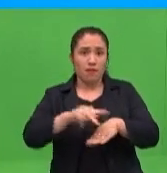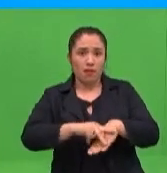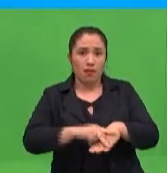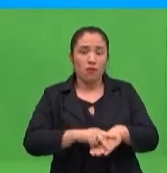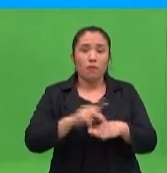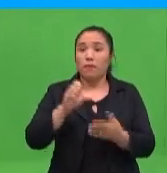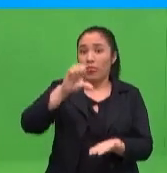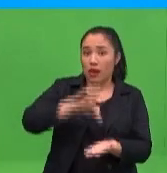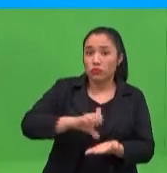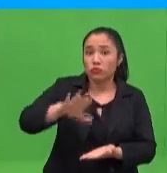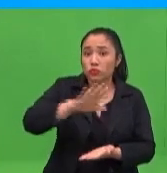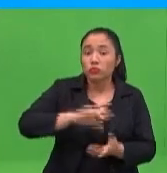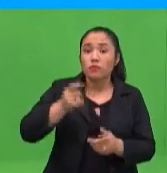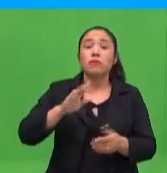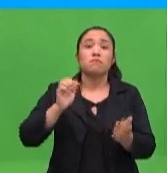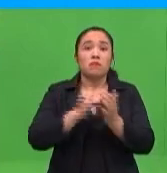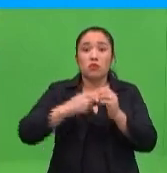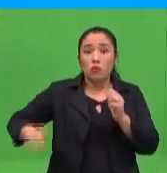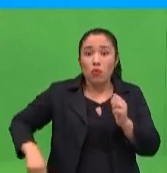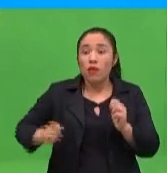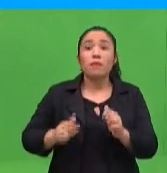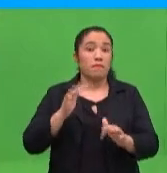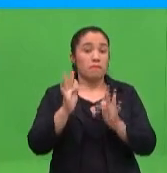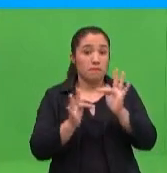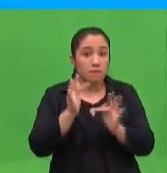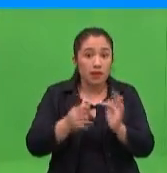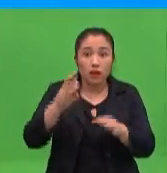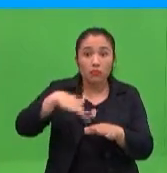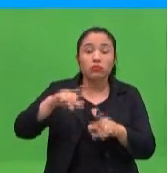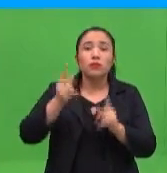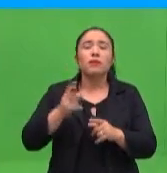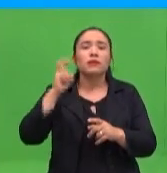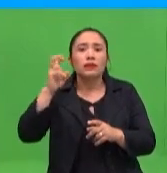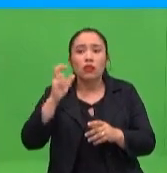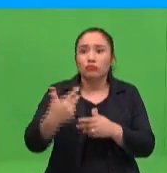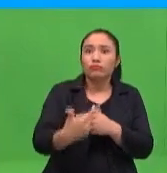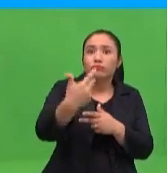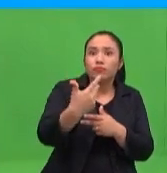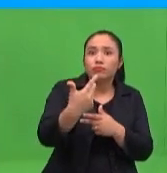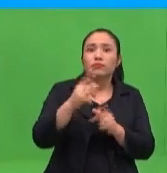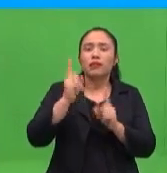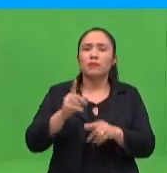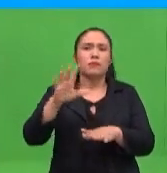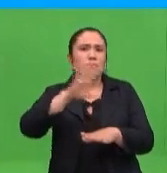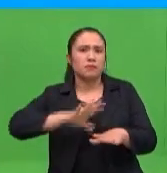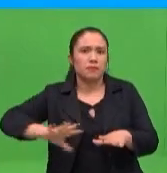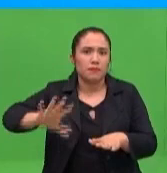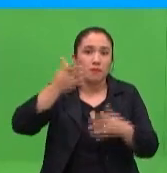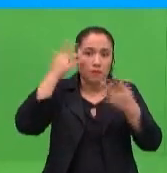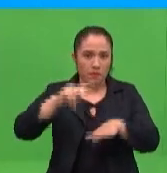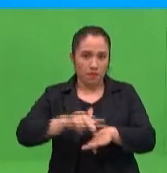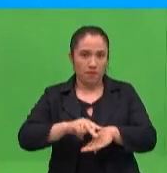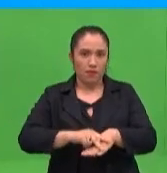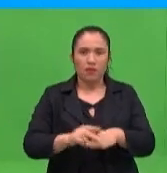Asunción, desde San Pedro y desde Pilar, Radio Cámara, los canales del interior del país, muchos en la zona sureste